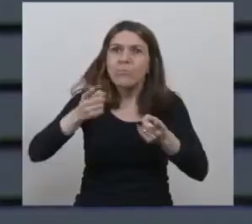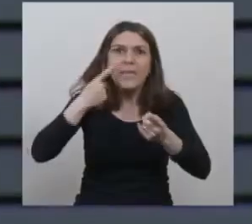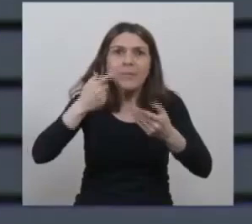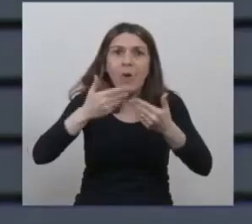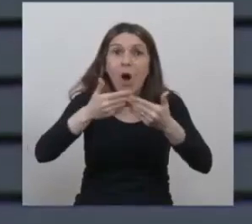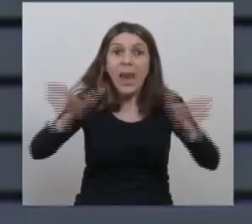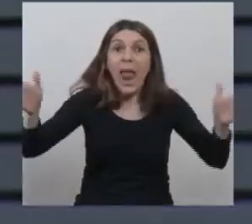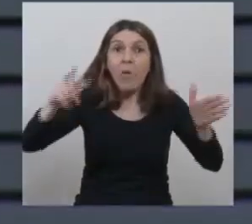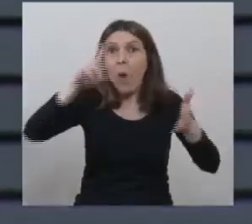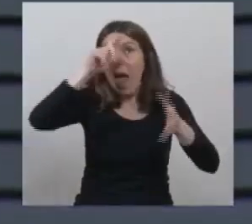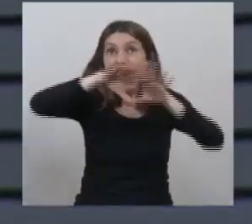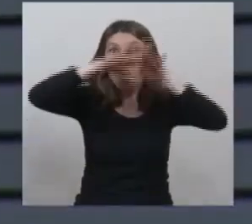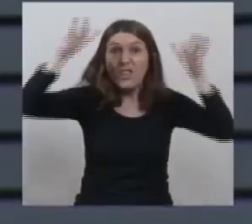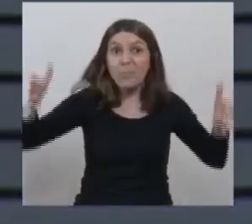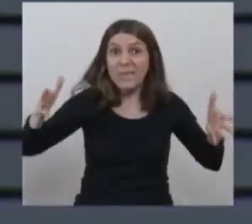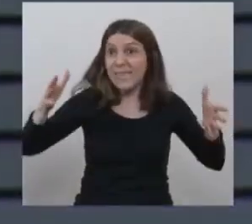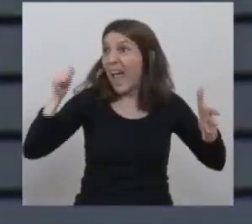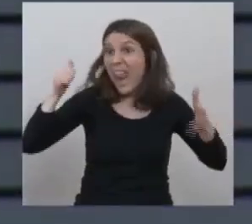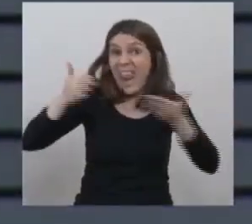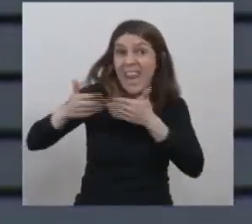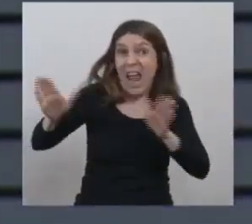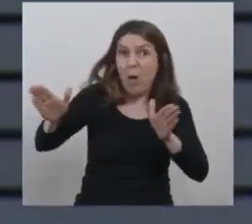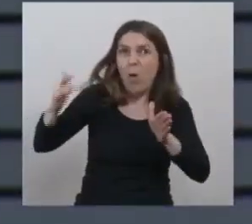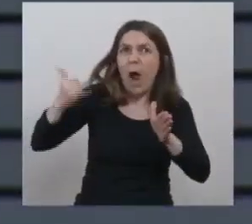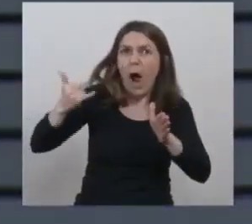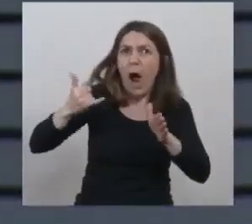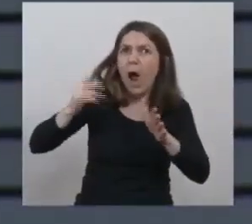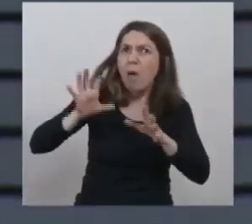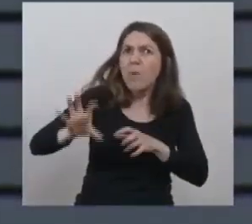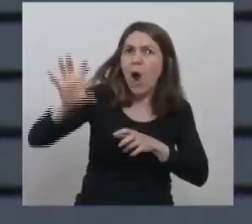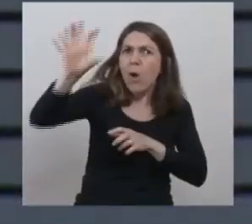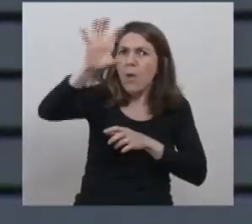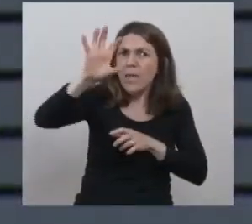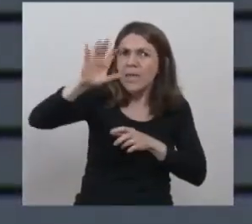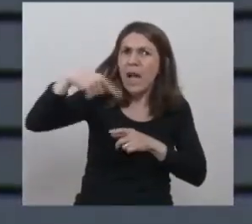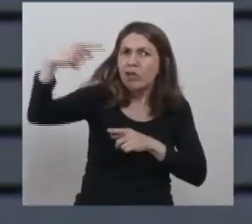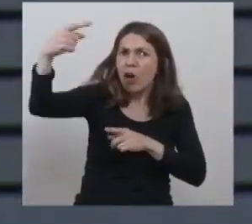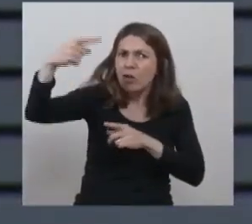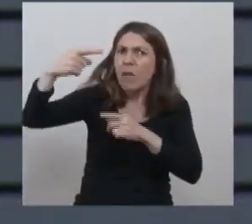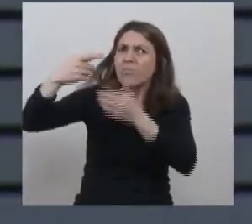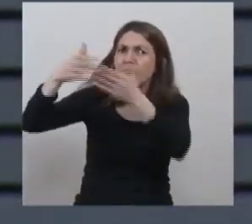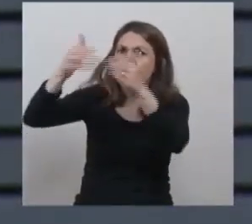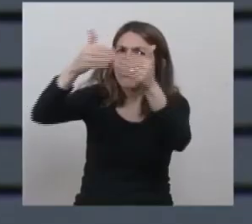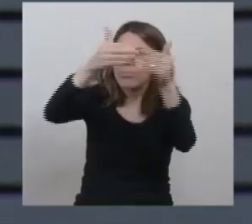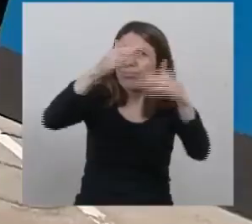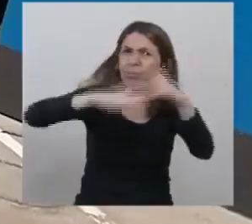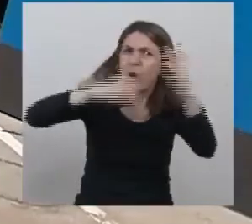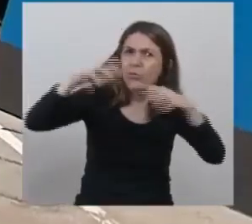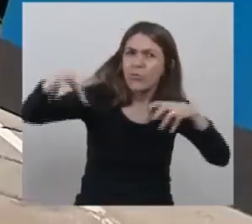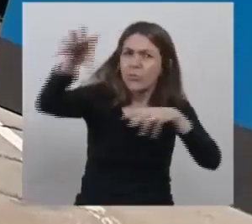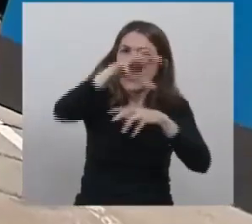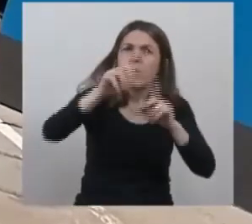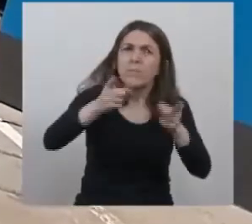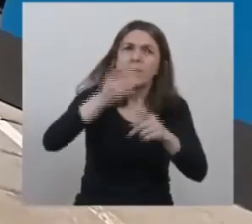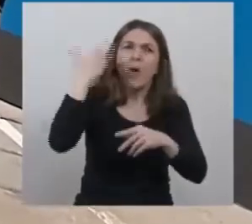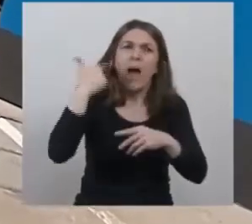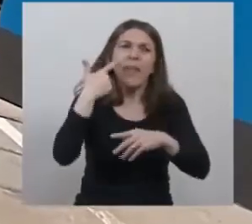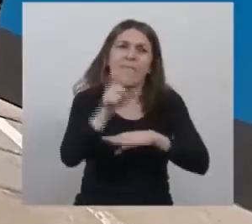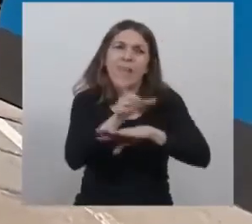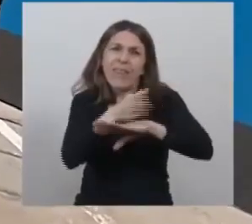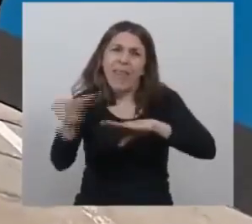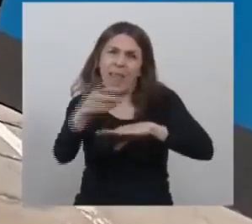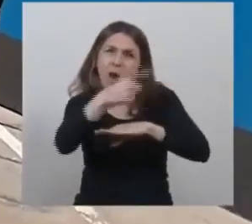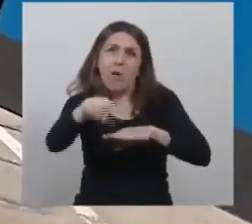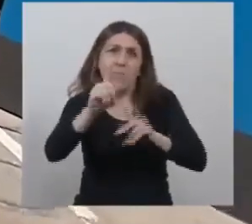inauguración obras en distintas provincias. Las imágenes marcaban, señor Presidente, lo que usted nos